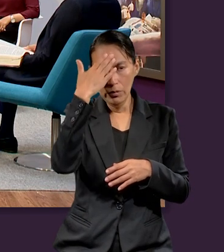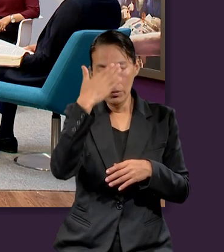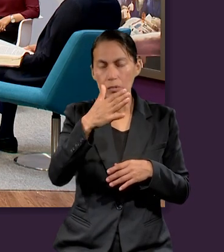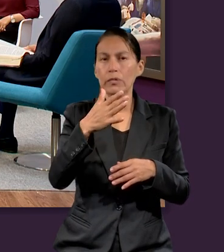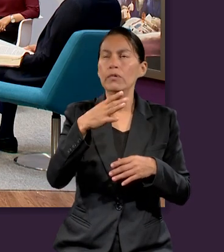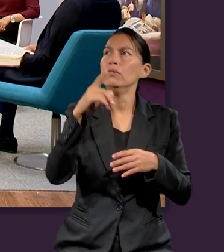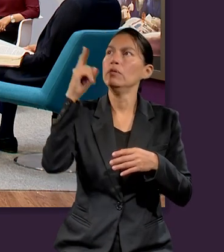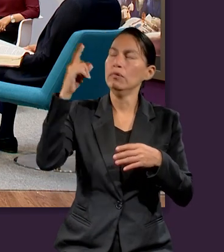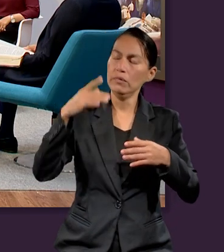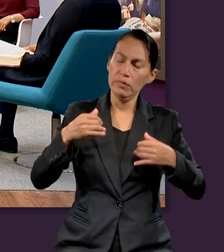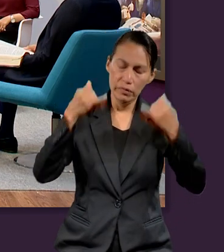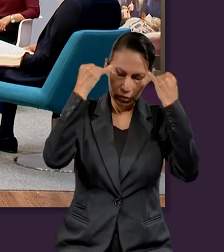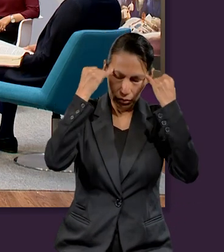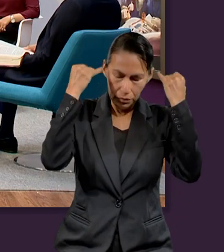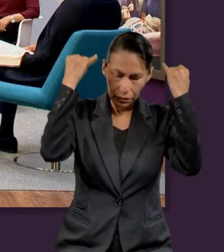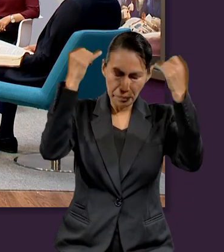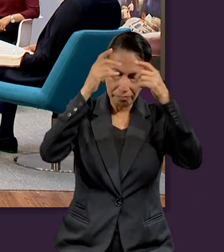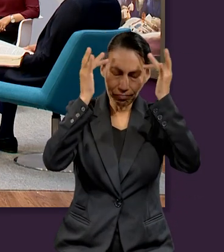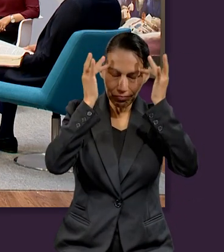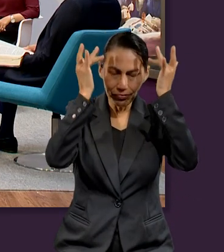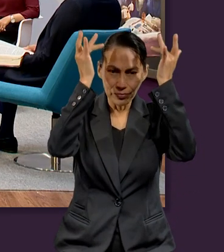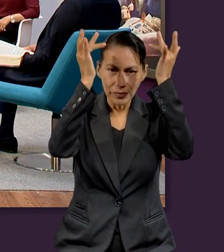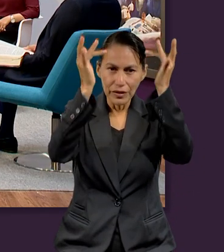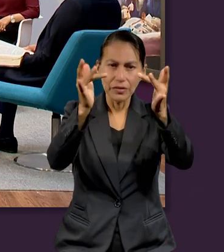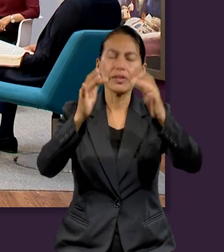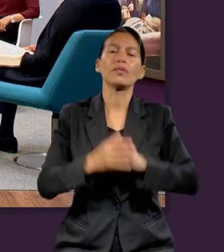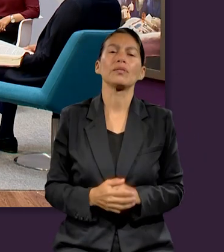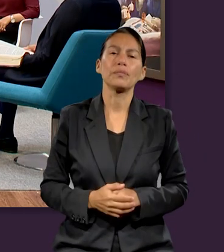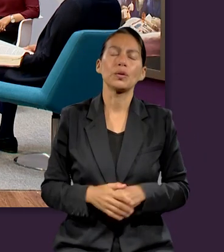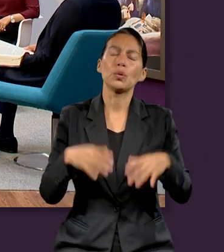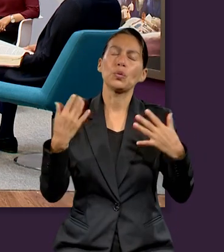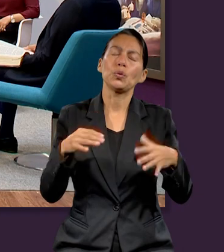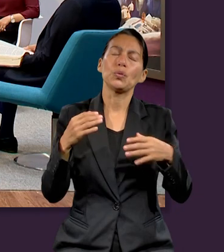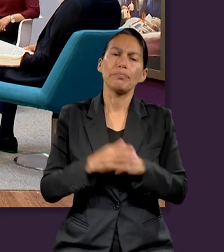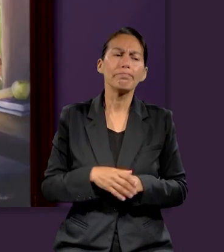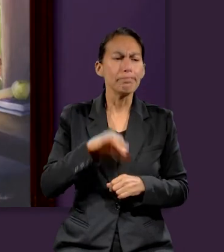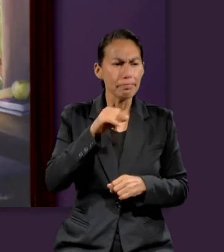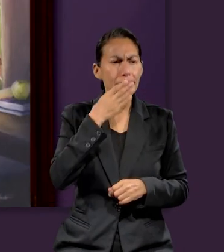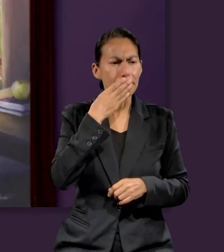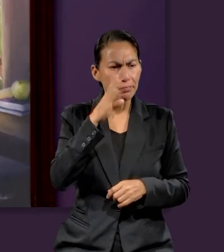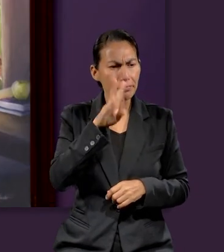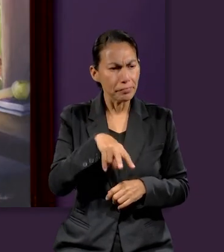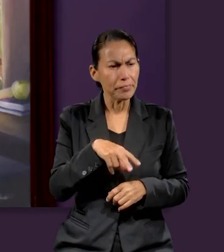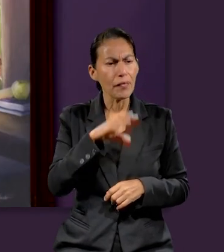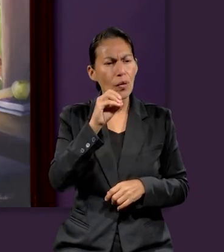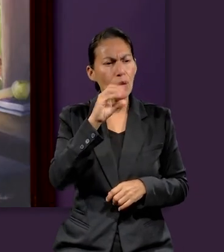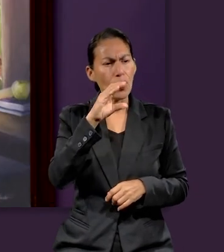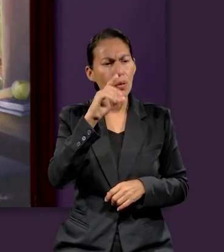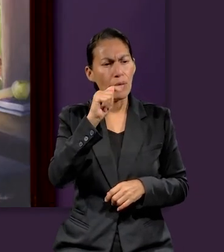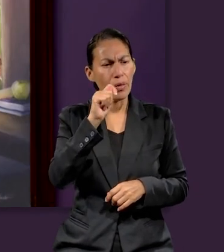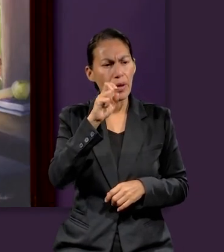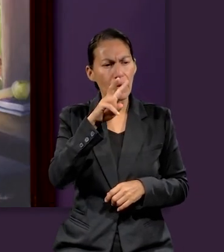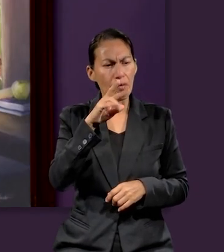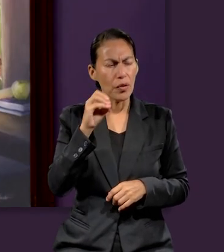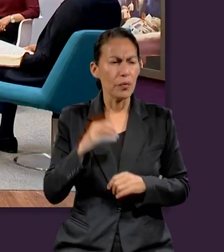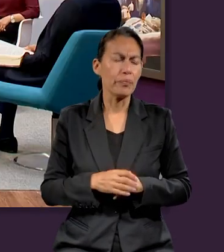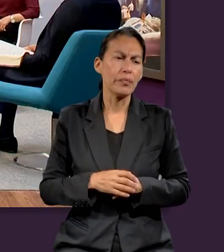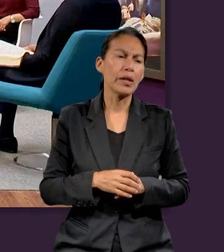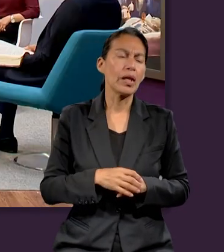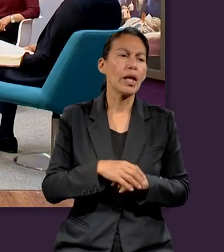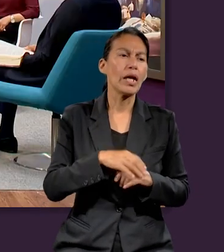nos está diciendo para que sepan que yo soy Jehová, que los santifico.